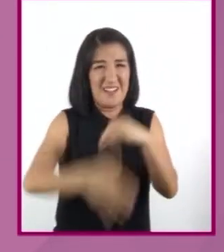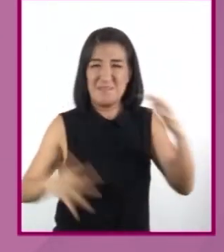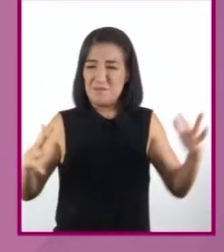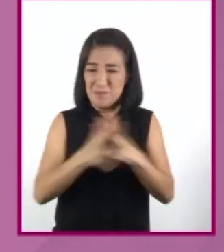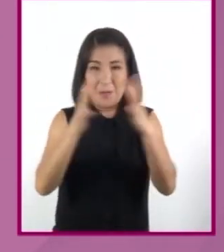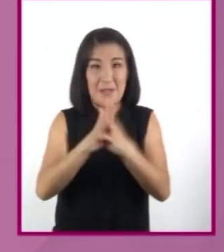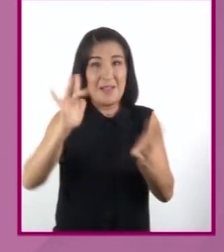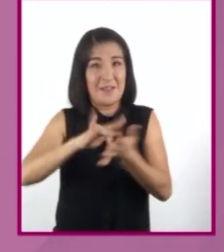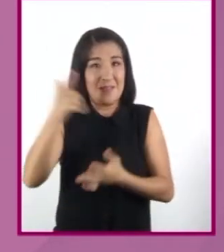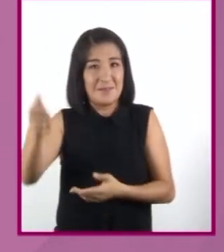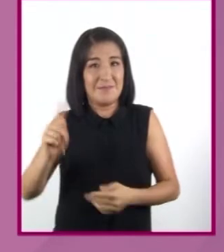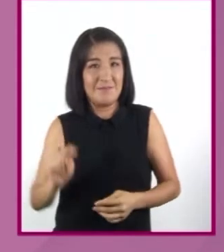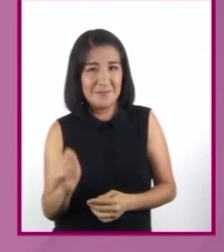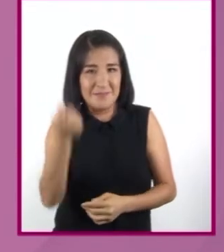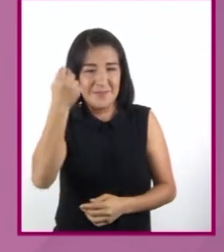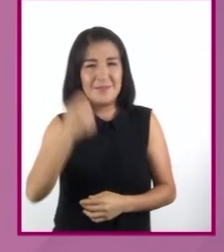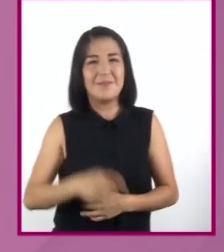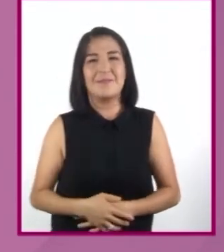tecnología?